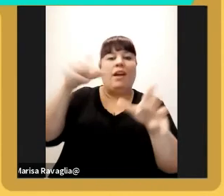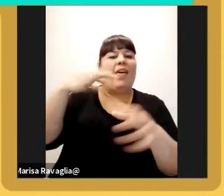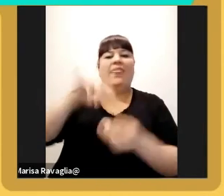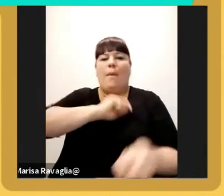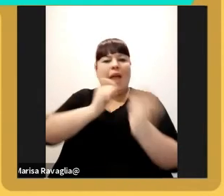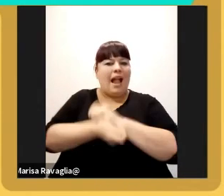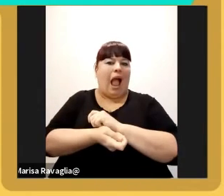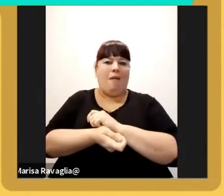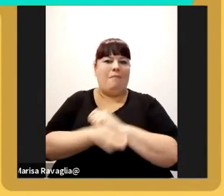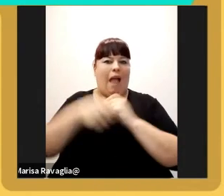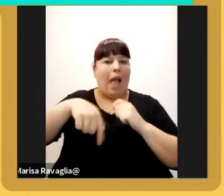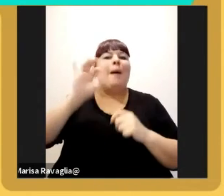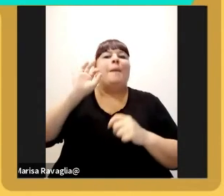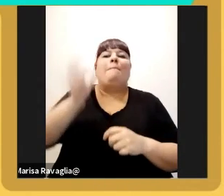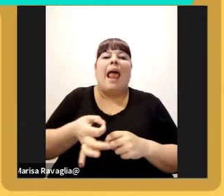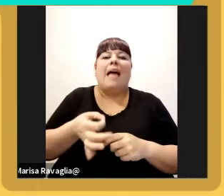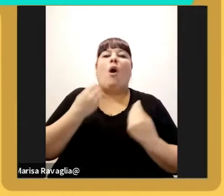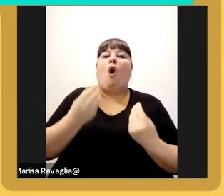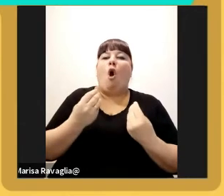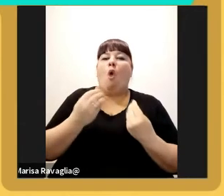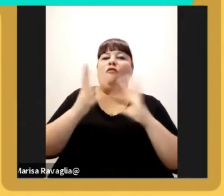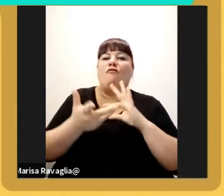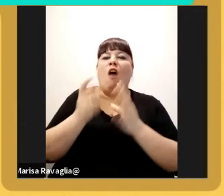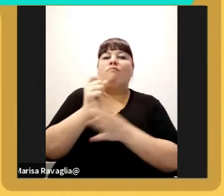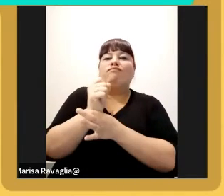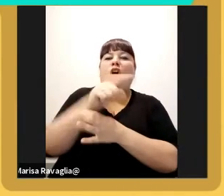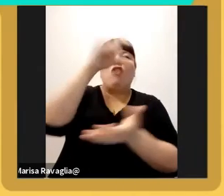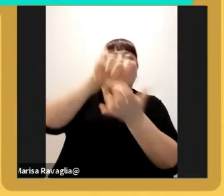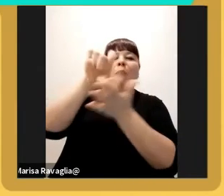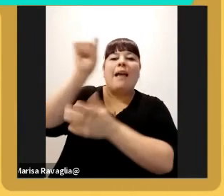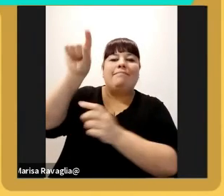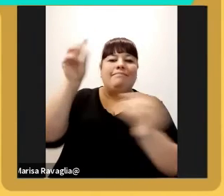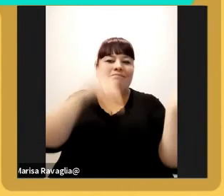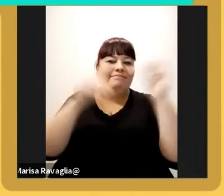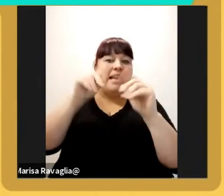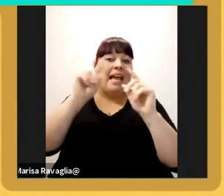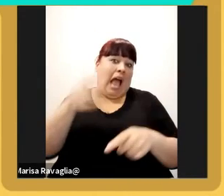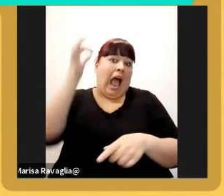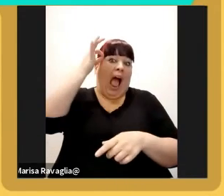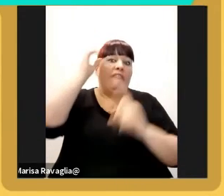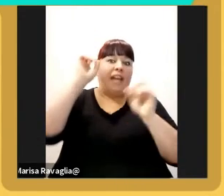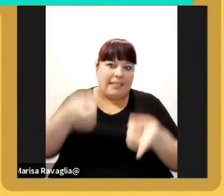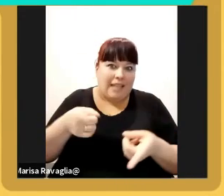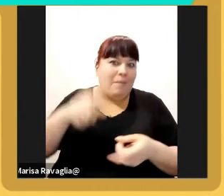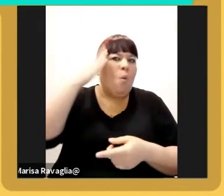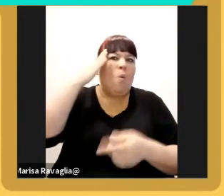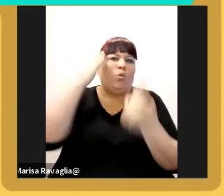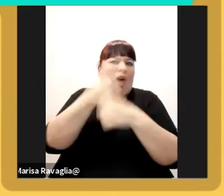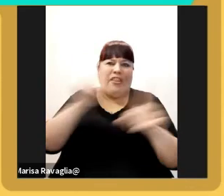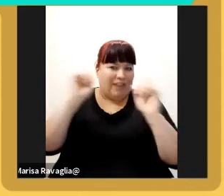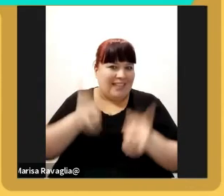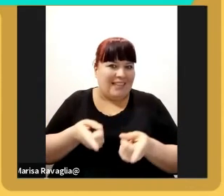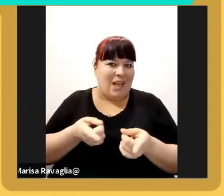saber incorporar talento de otros países ni hablar en África que serán otras culturas entonces